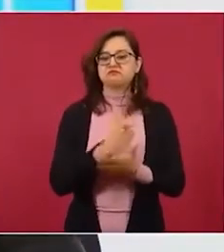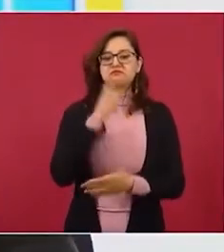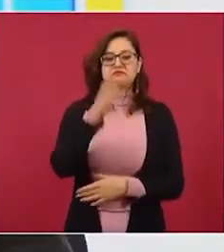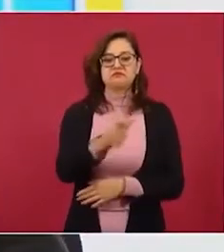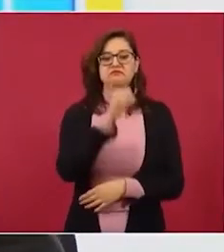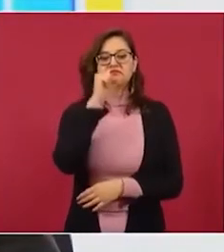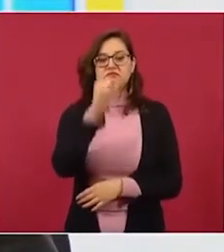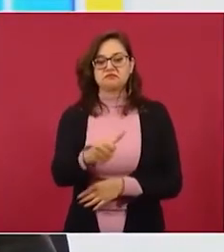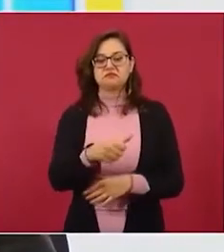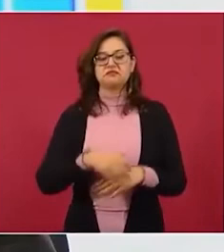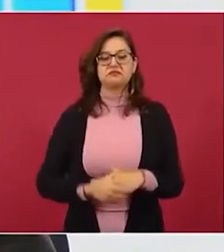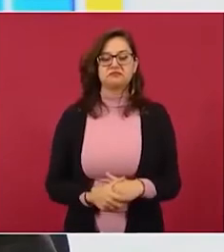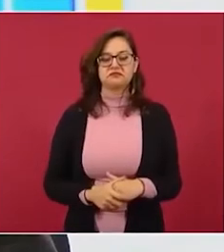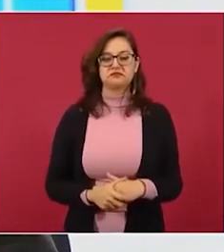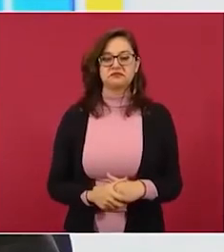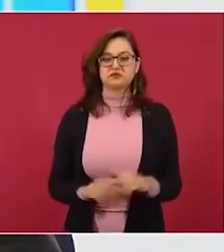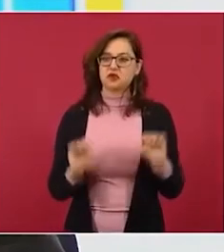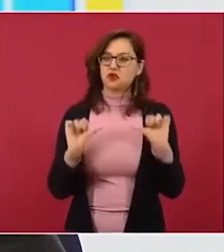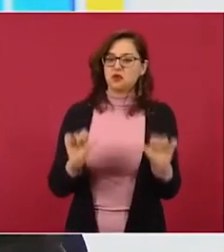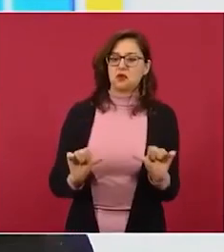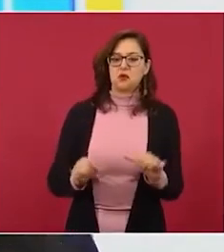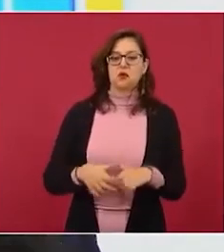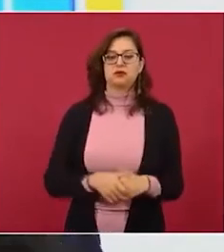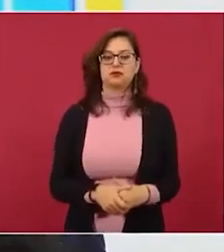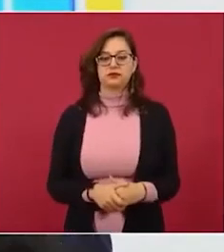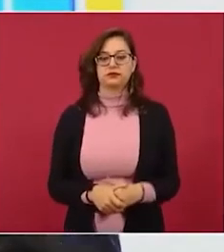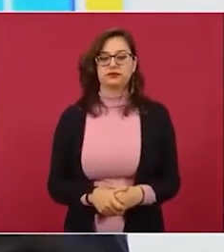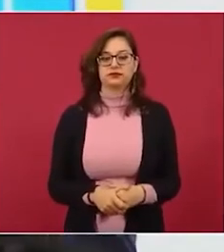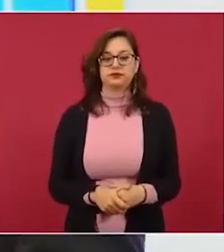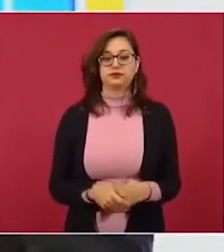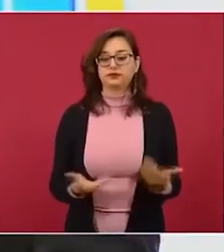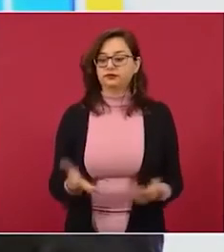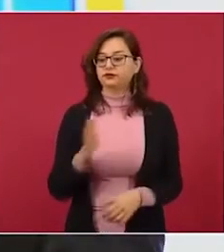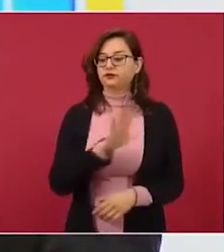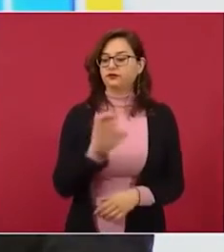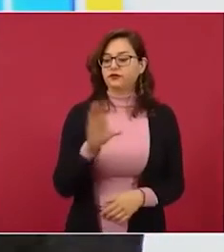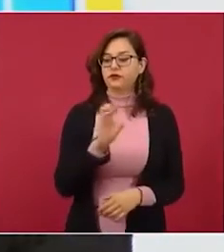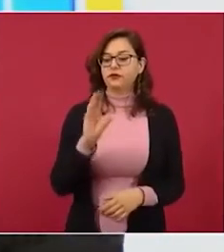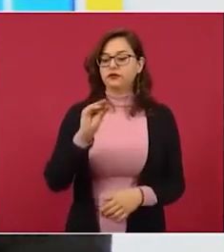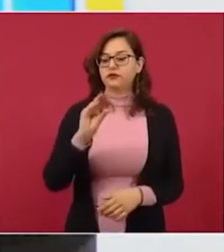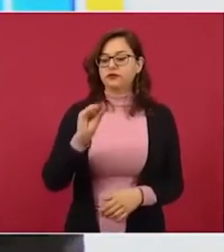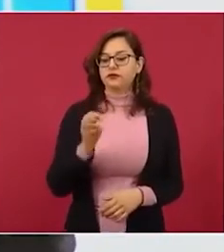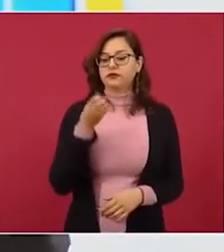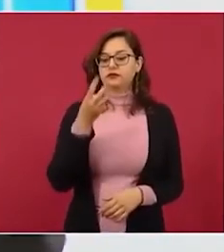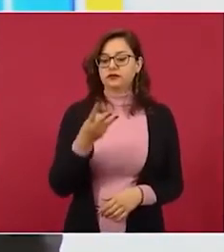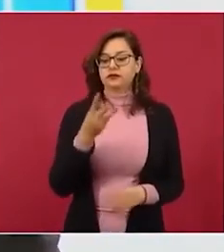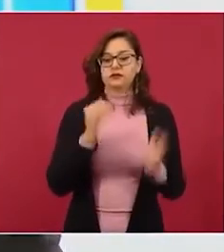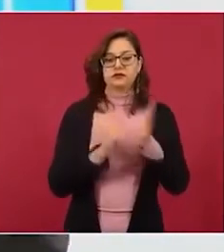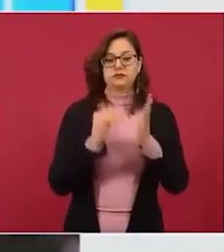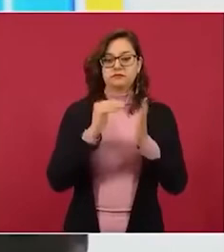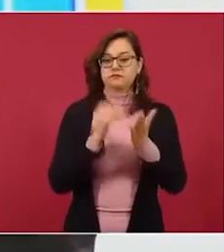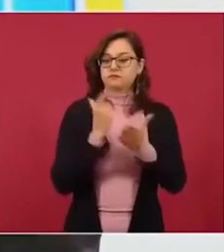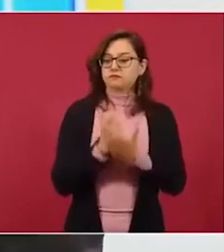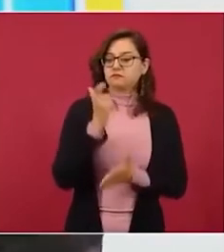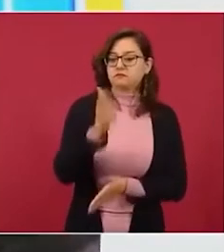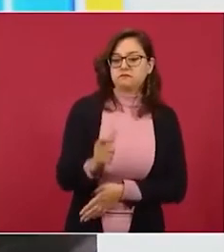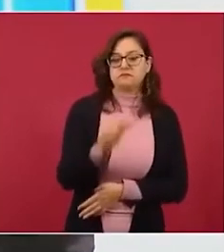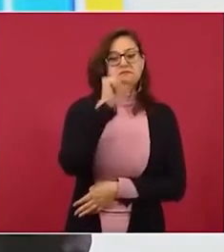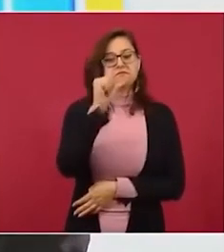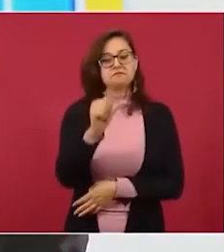2021 estos 593 millones fueron ingresados